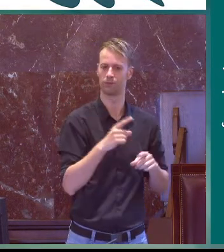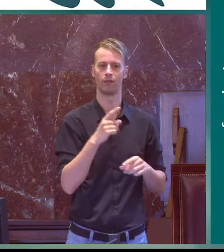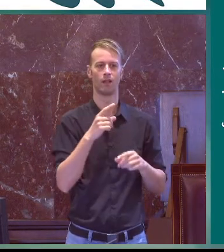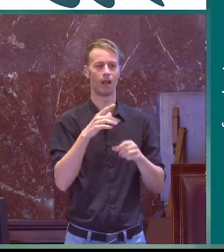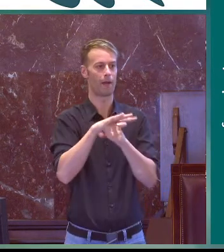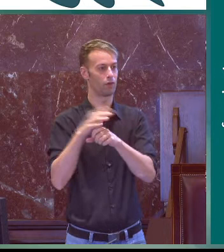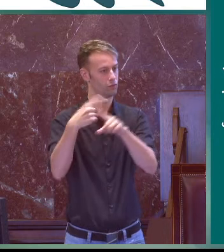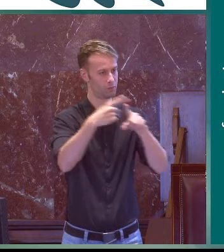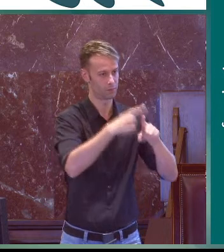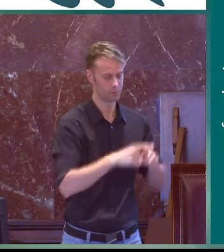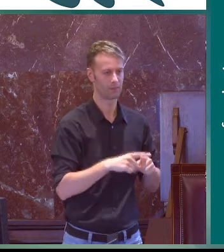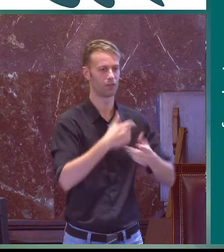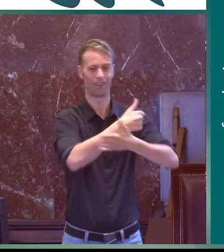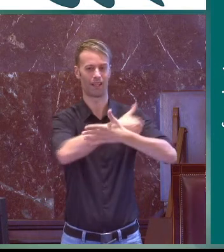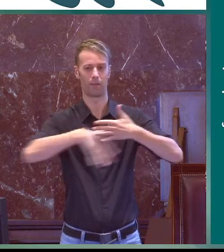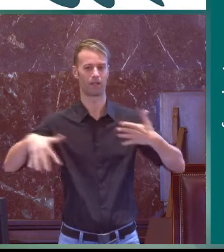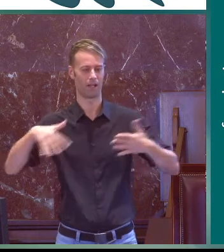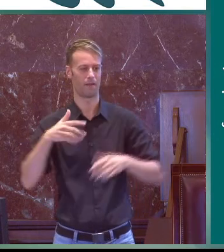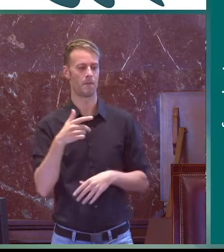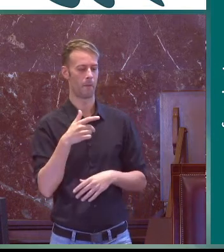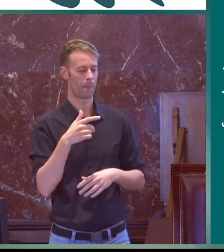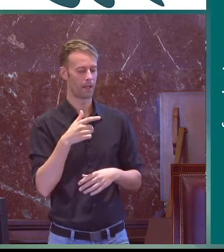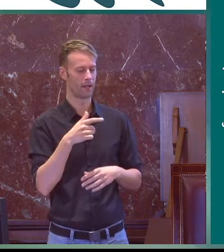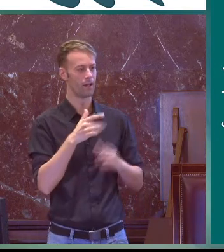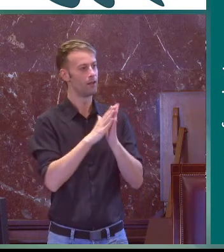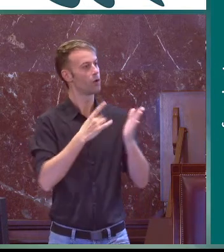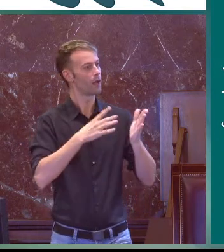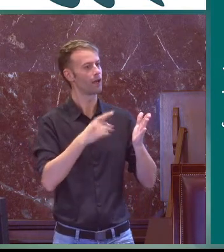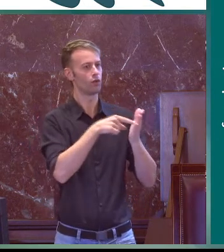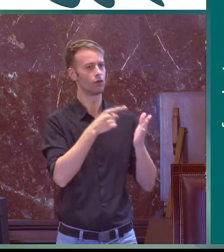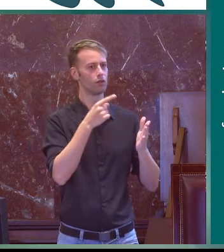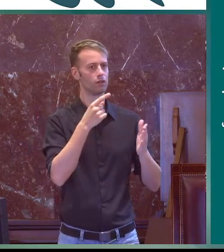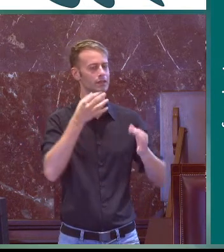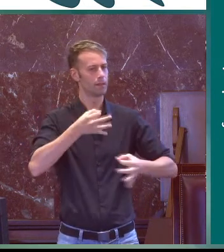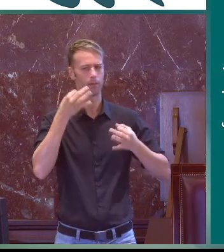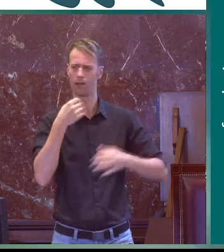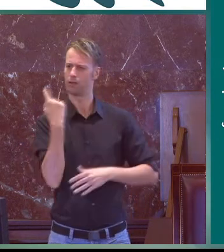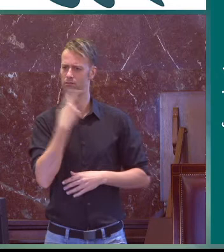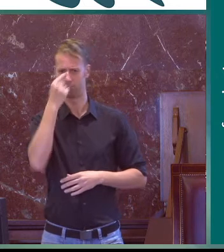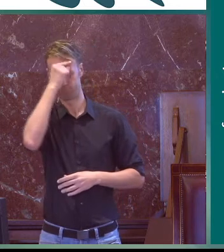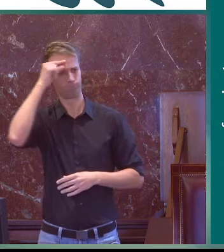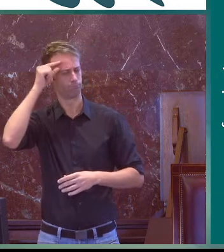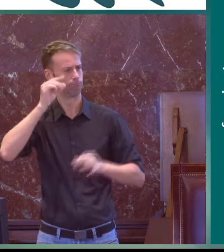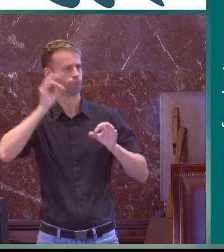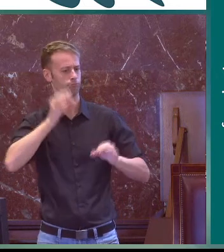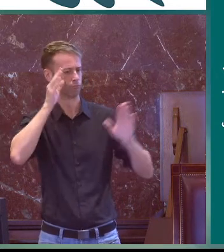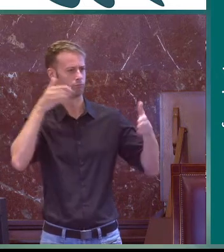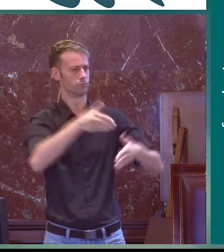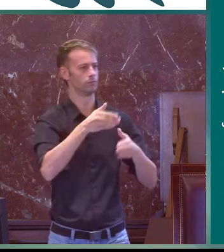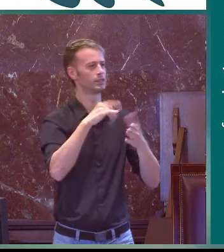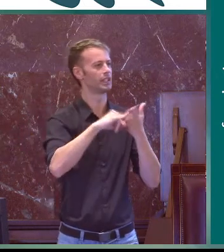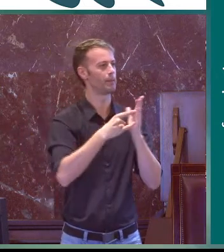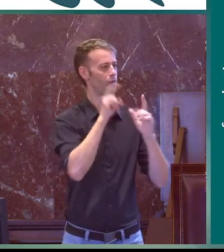centrándonos en el perfil de los alumnos, en los diferentes ámbitos en los que se podía desarrollar este libro, siempre teníamos la